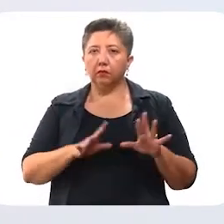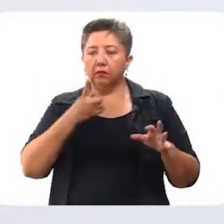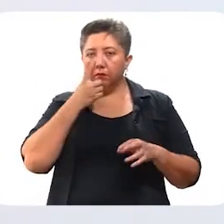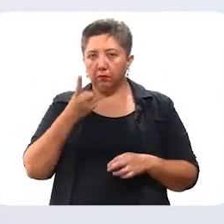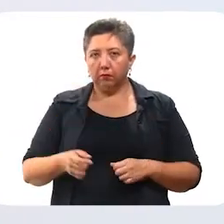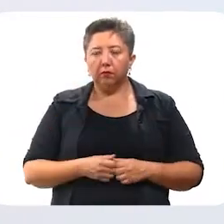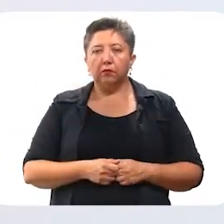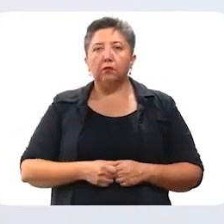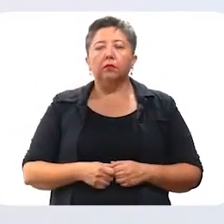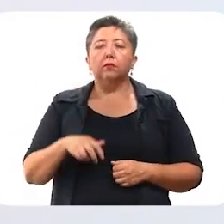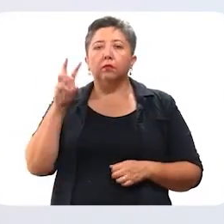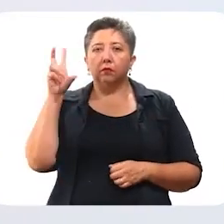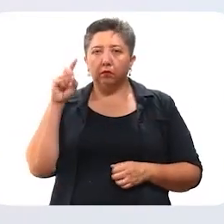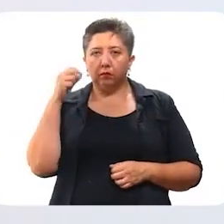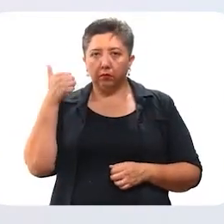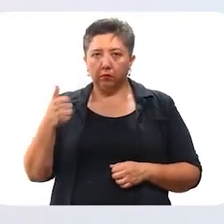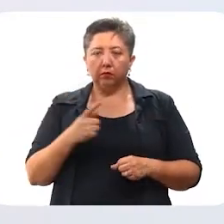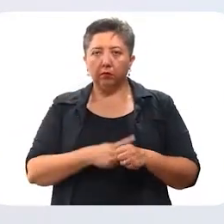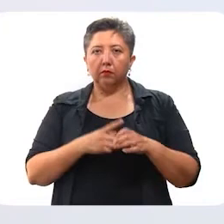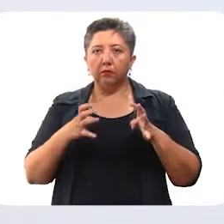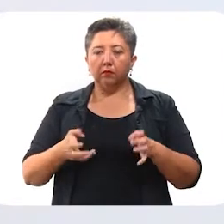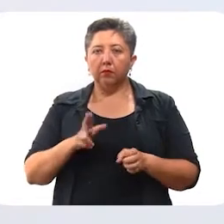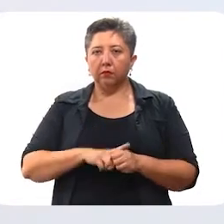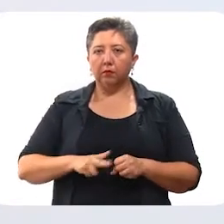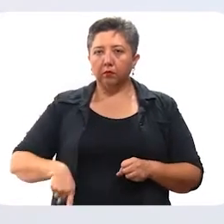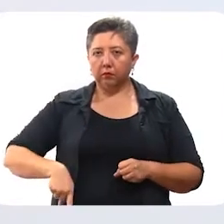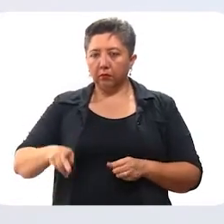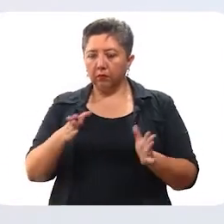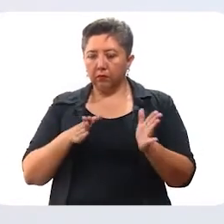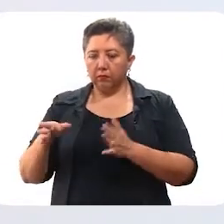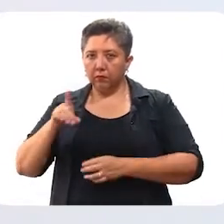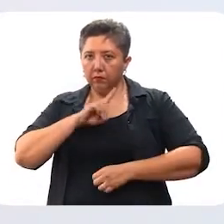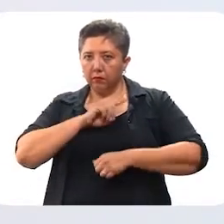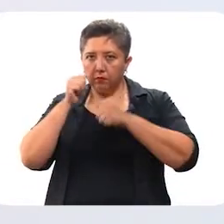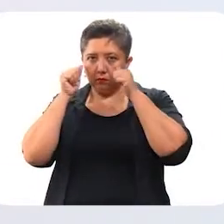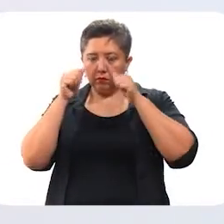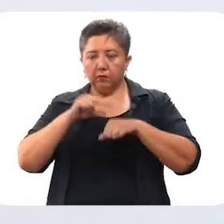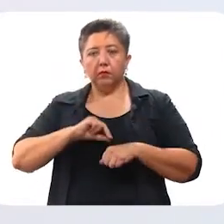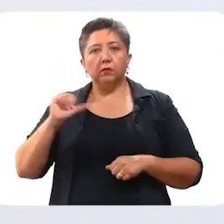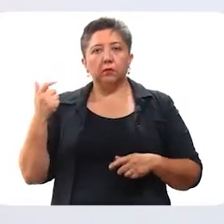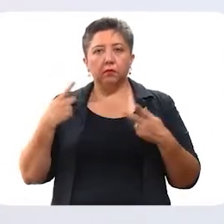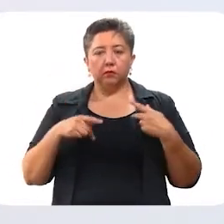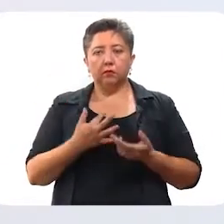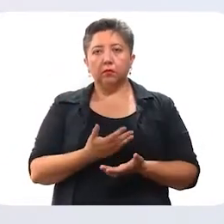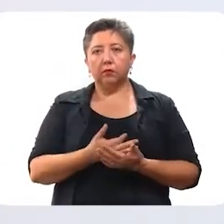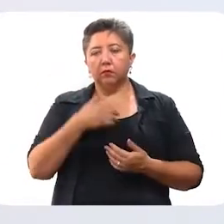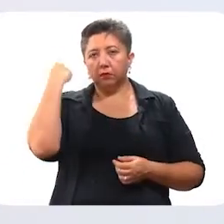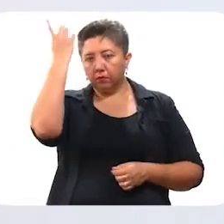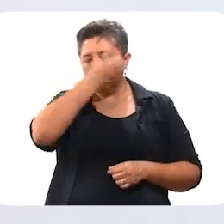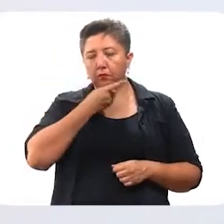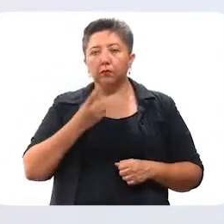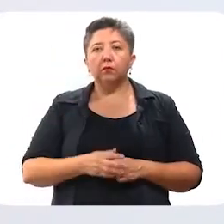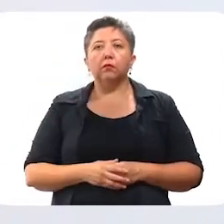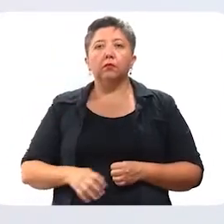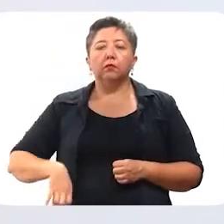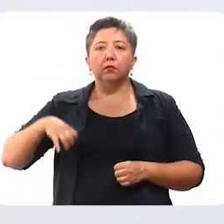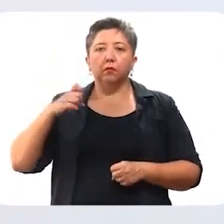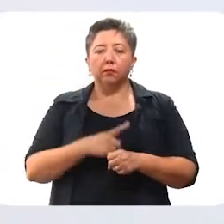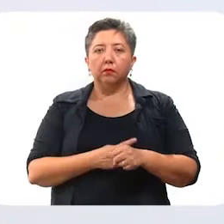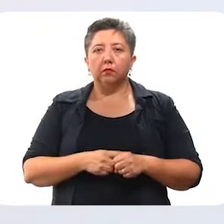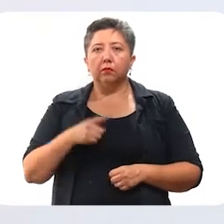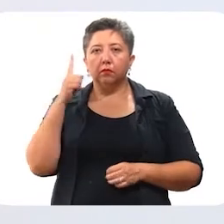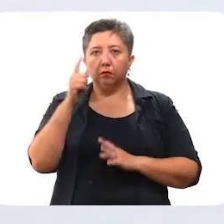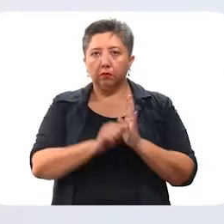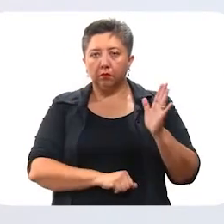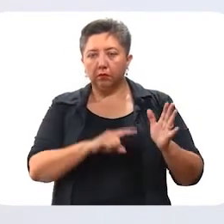jumpulio hospital. Y anulako betopateko basko nulies le shakal betap tiobo. U kine el tulake le mako pacto le kohanil lo. Tian gichil jumpel. Winaltax 107